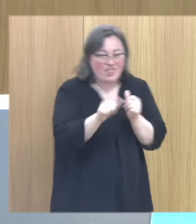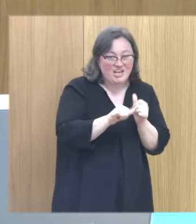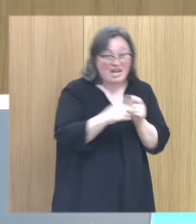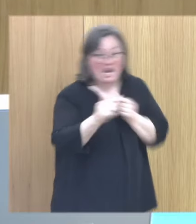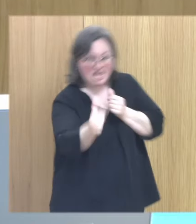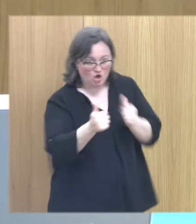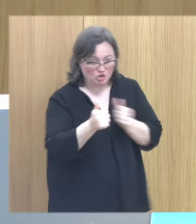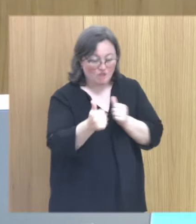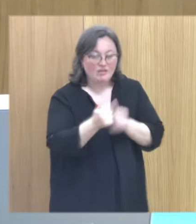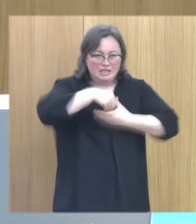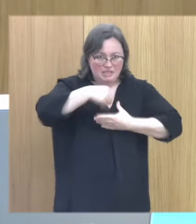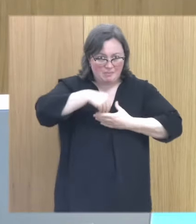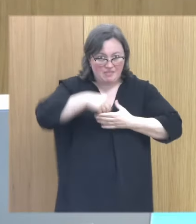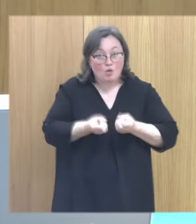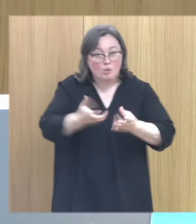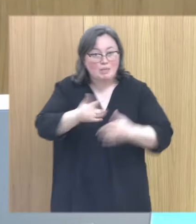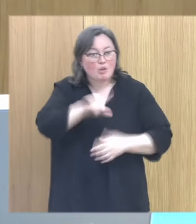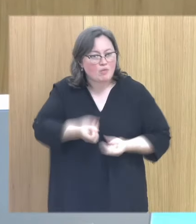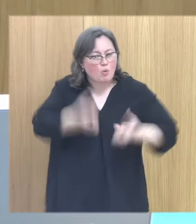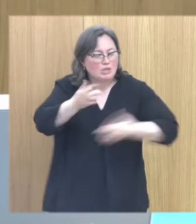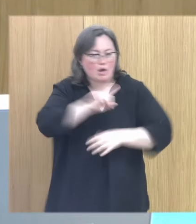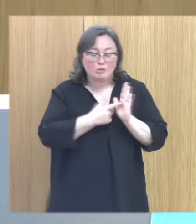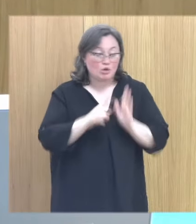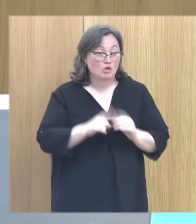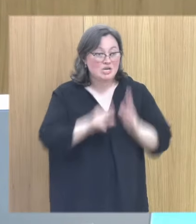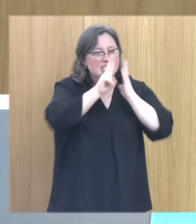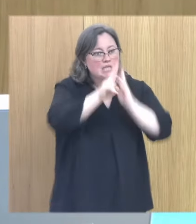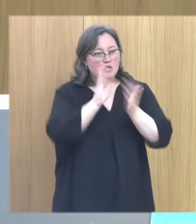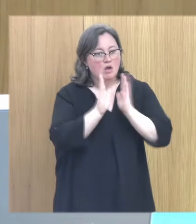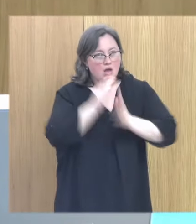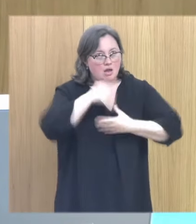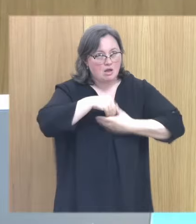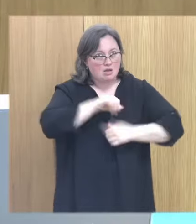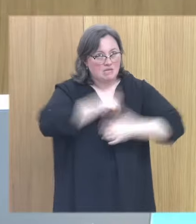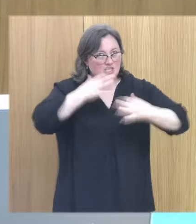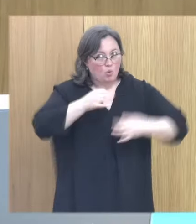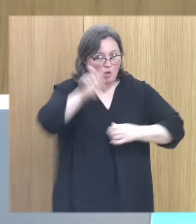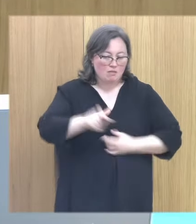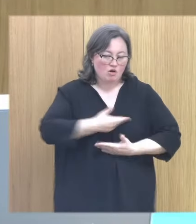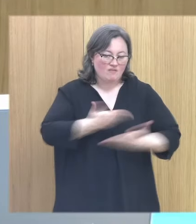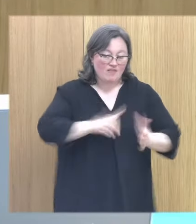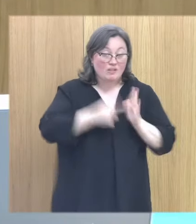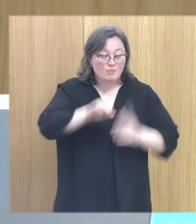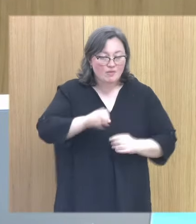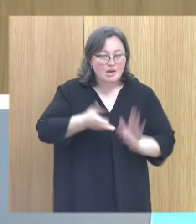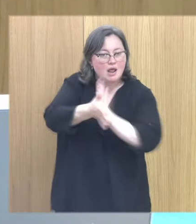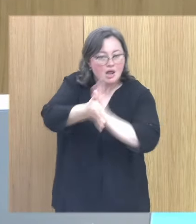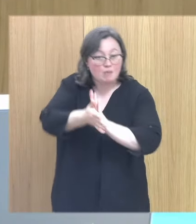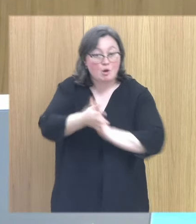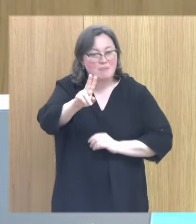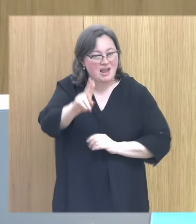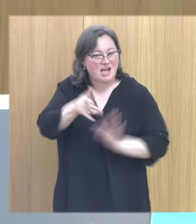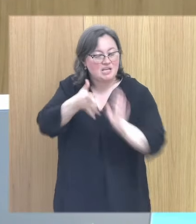a conocer parte de mi intimidad pero no la totalidad y he necesitado siete años para estar segura de ti pero esto hay que explicárselo a la